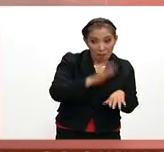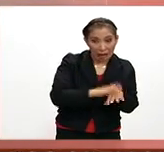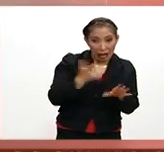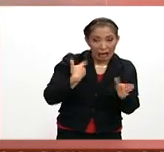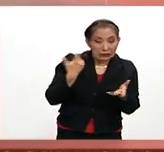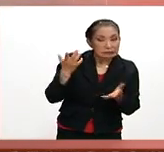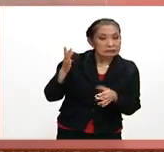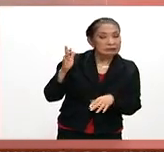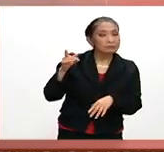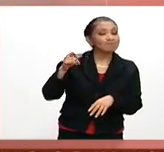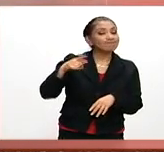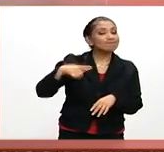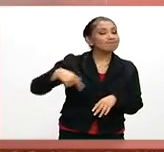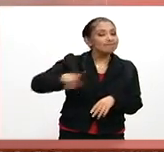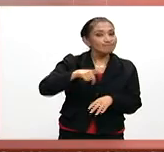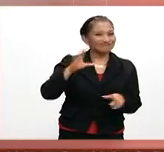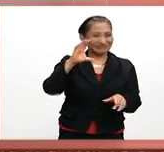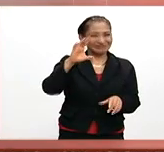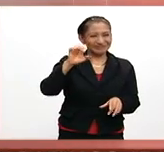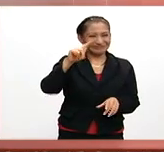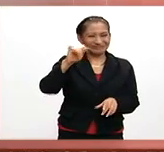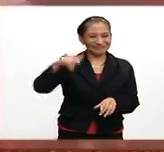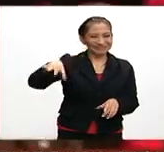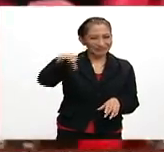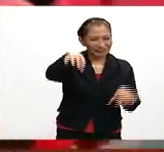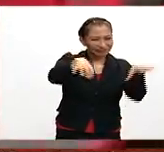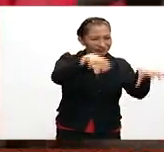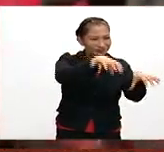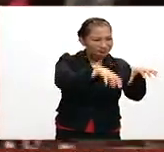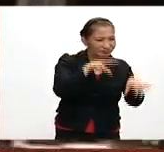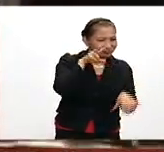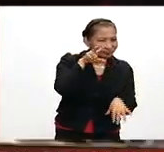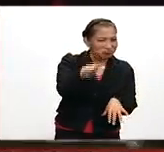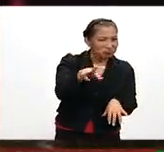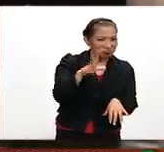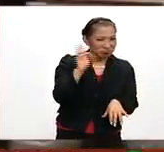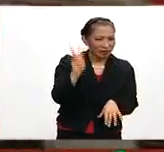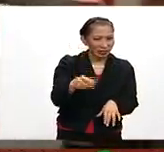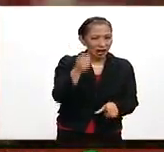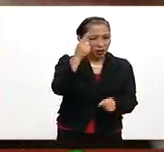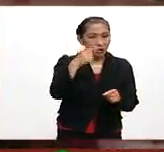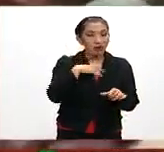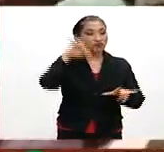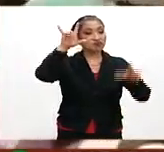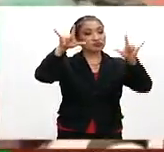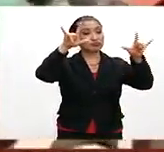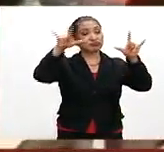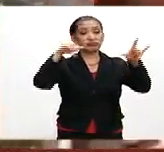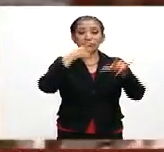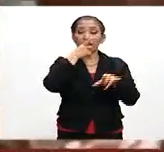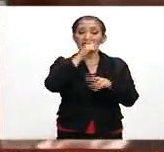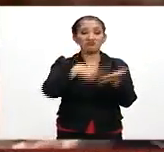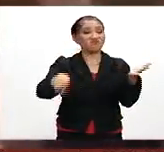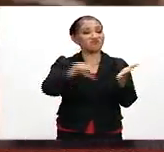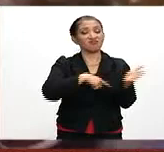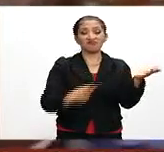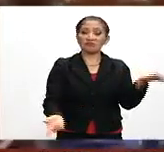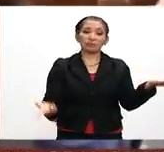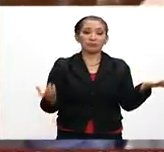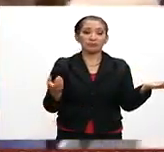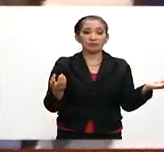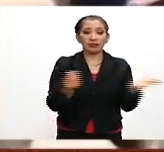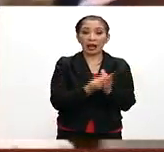prevalencia la Coordinadora Nacional de Trabajadores de la Educación pues sí han habido algunas publicaciones al respecto de que se suspenden